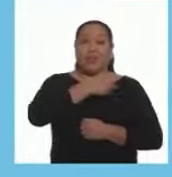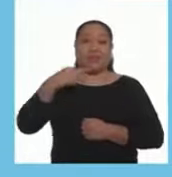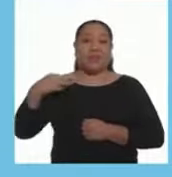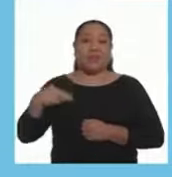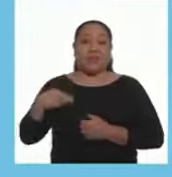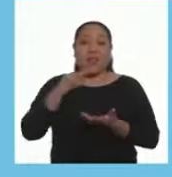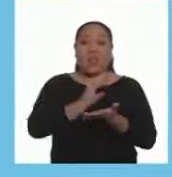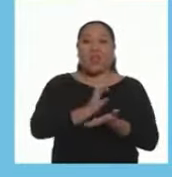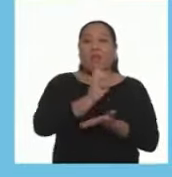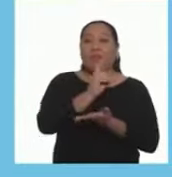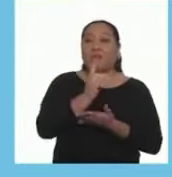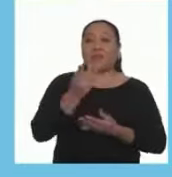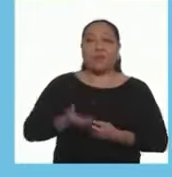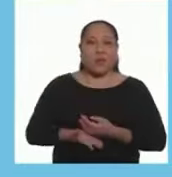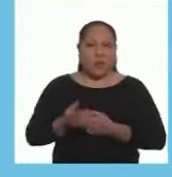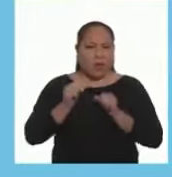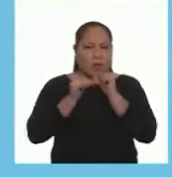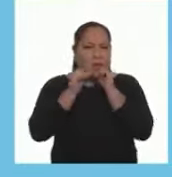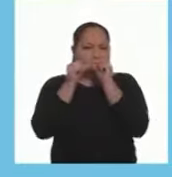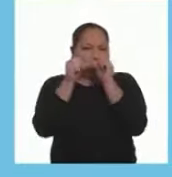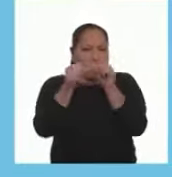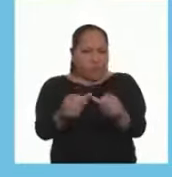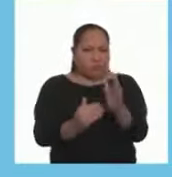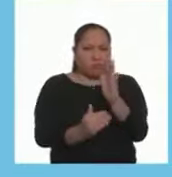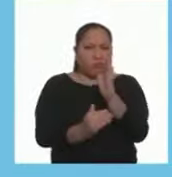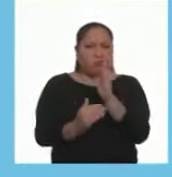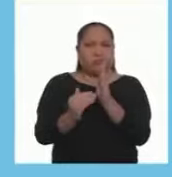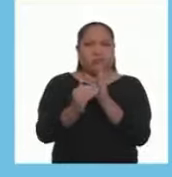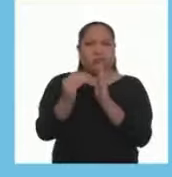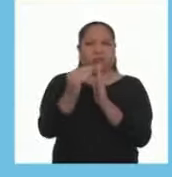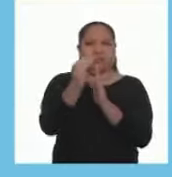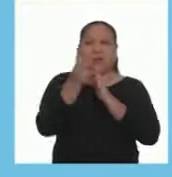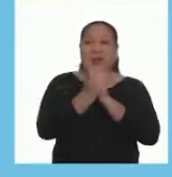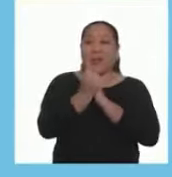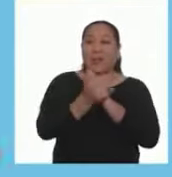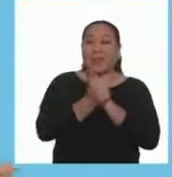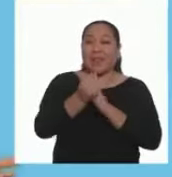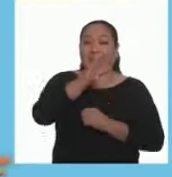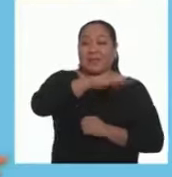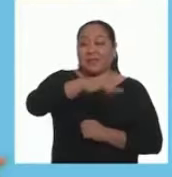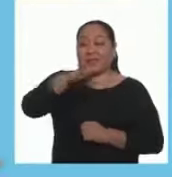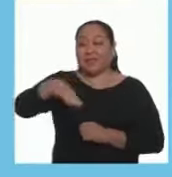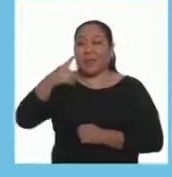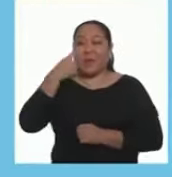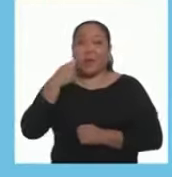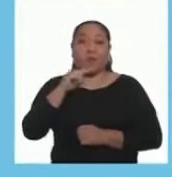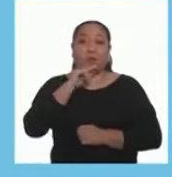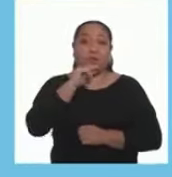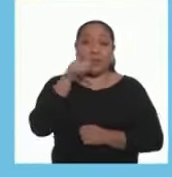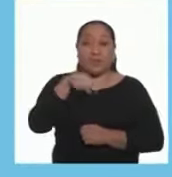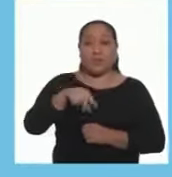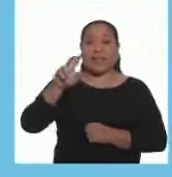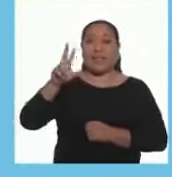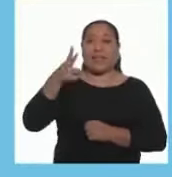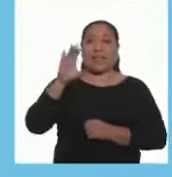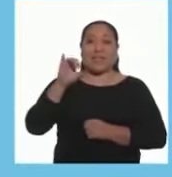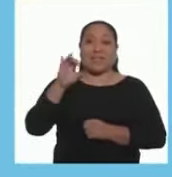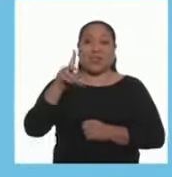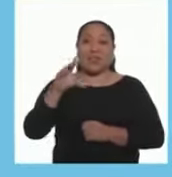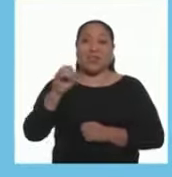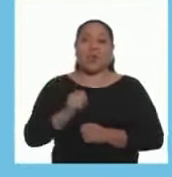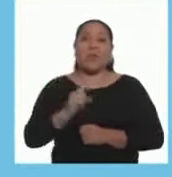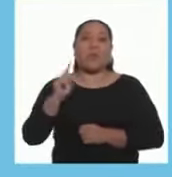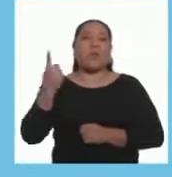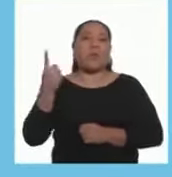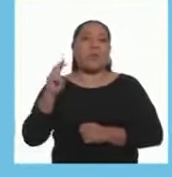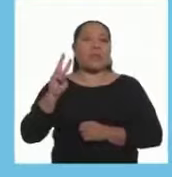Una iniciativa del Ministerio de Educación para continuar con el desarrollo de habilidades de niñas y niños